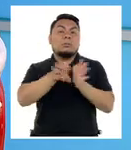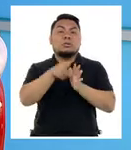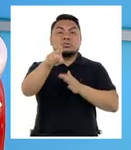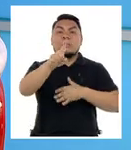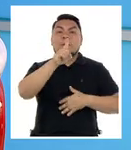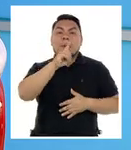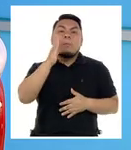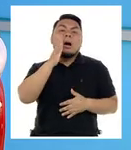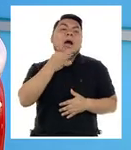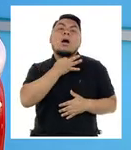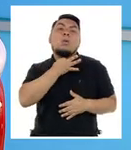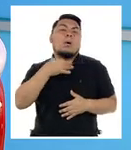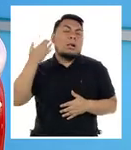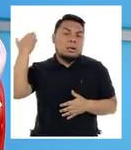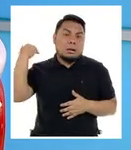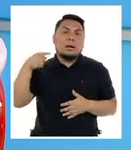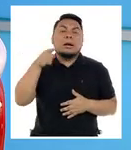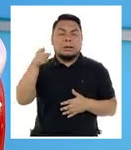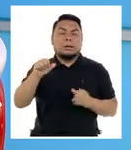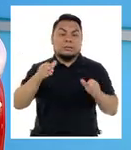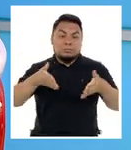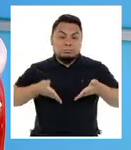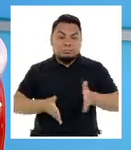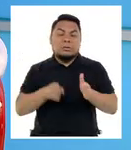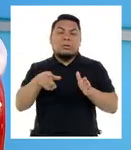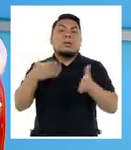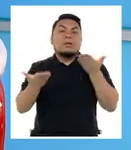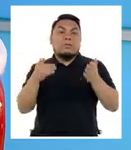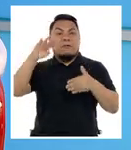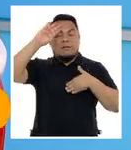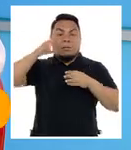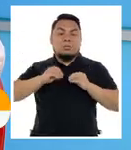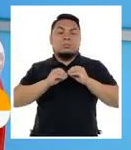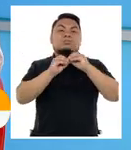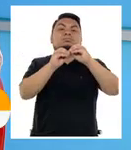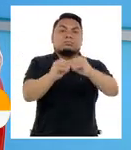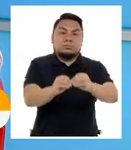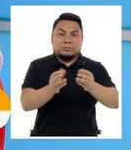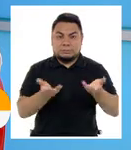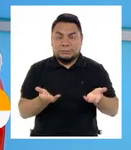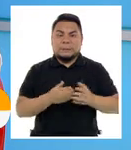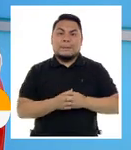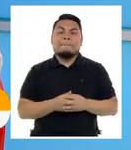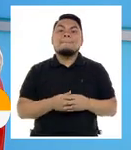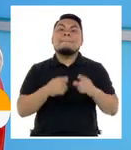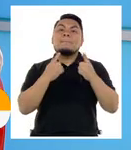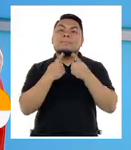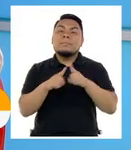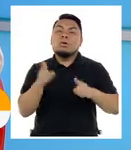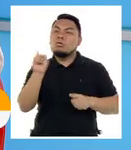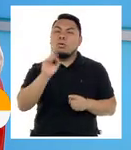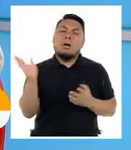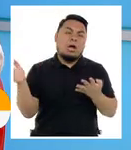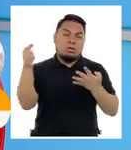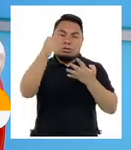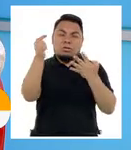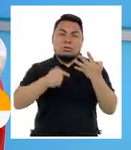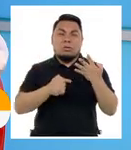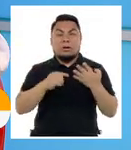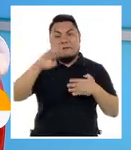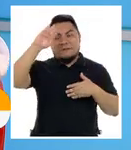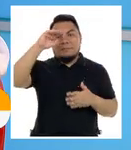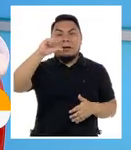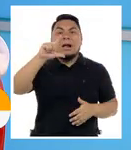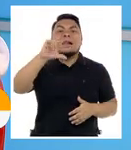tienen glaucoma, yo tengo pues hasta un 50% de hacer la enfermedad, pero acá quiero advertirles algo, no todos los glaucomas